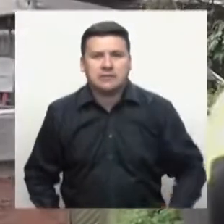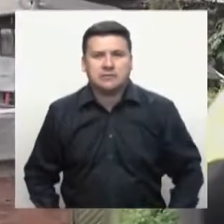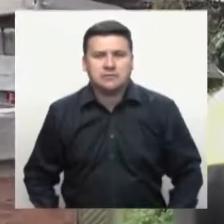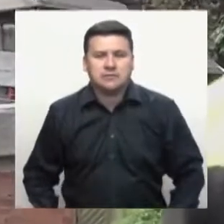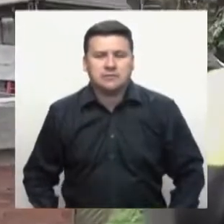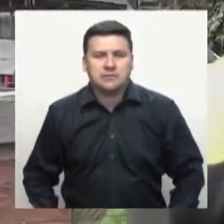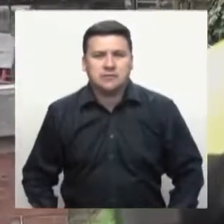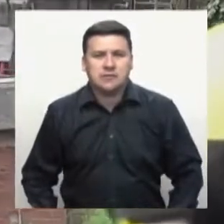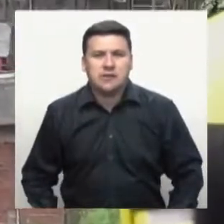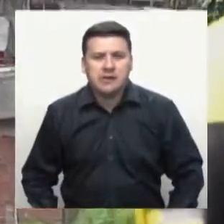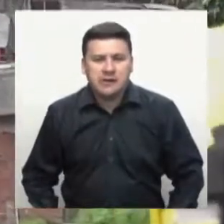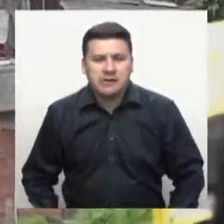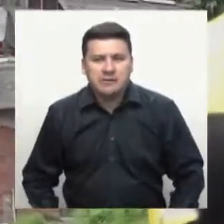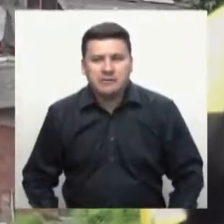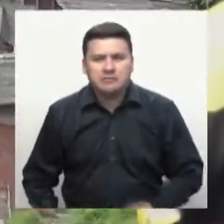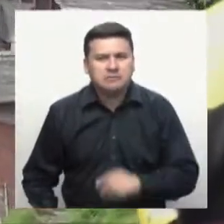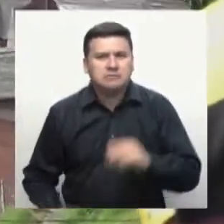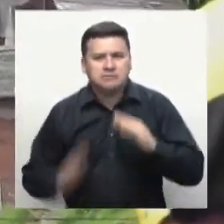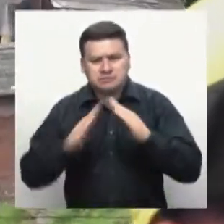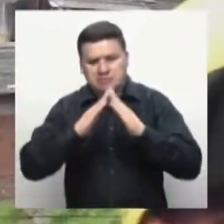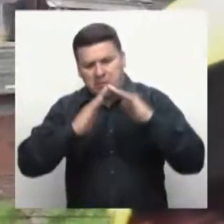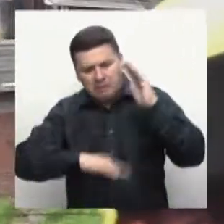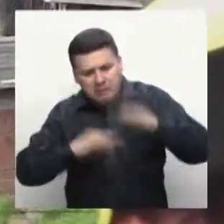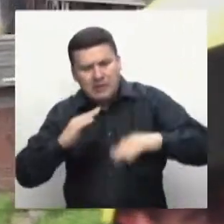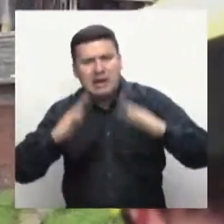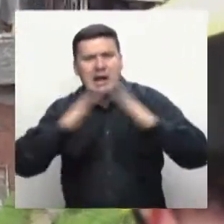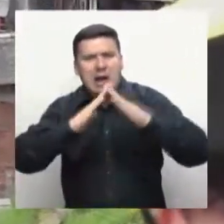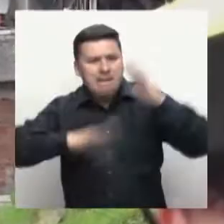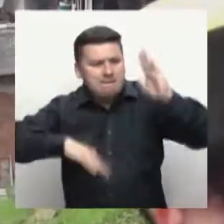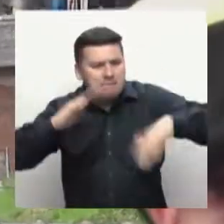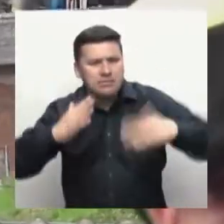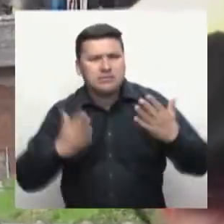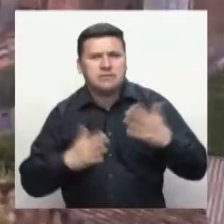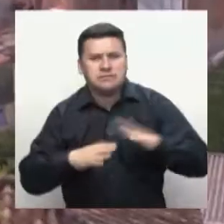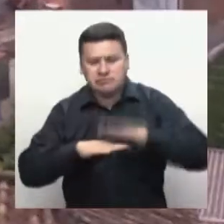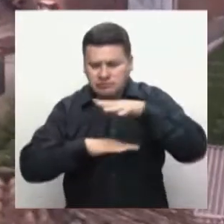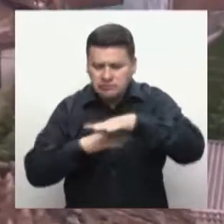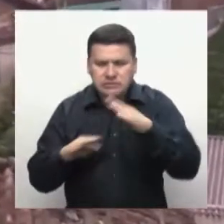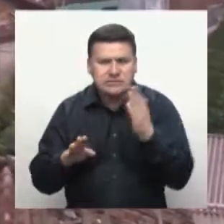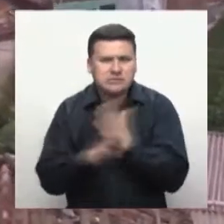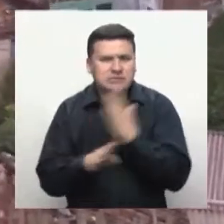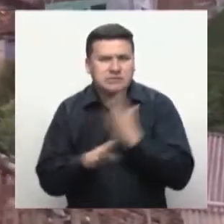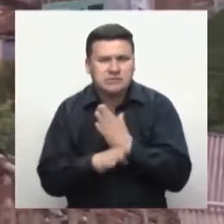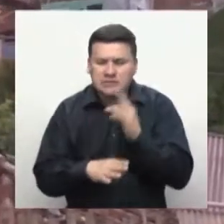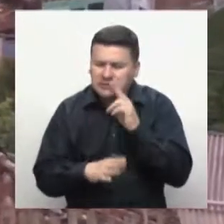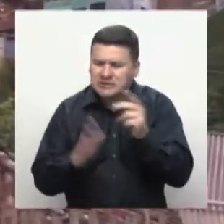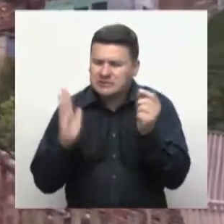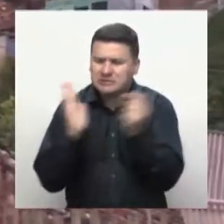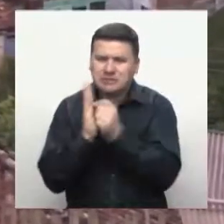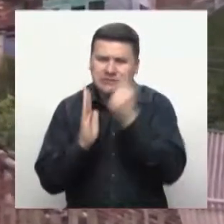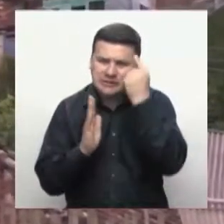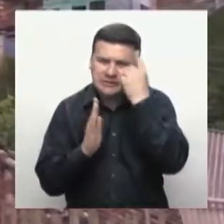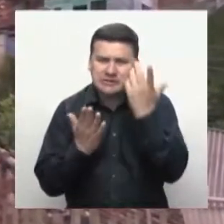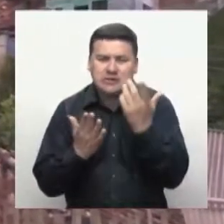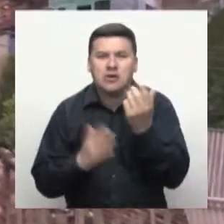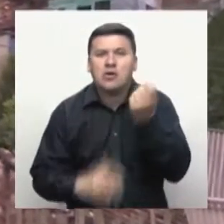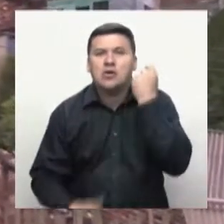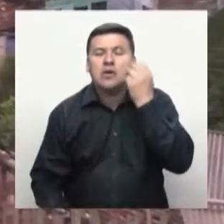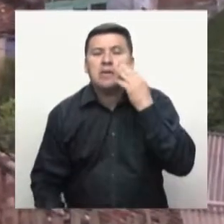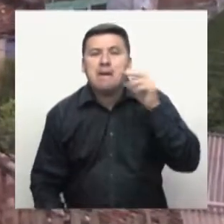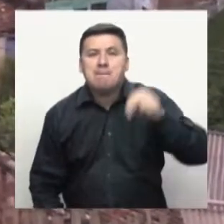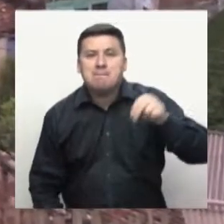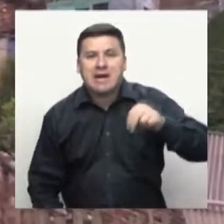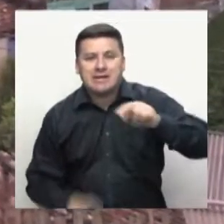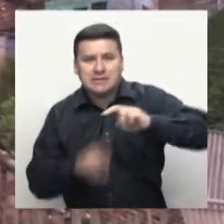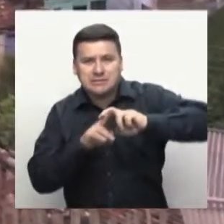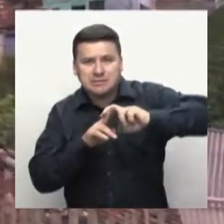Personas sepultadas, viviendas destruidas y vidas colapsadas fueron los hechos que marcaron el amanecer del pasado martes en Manizales, luego de que en